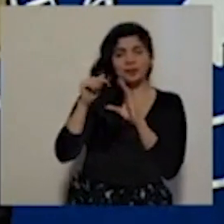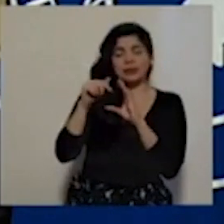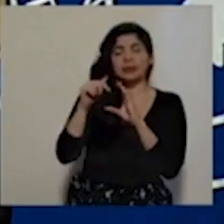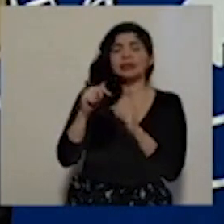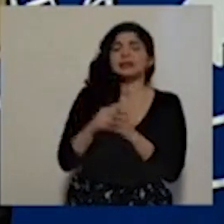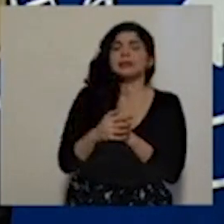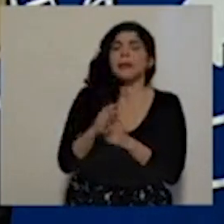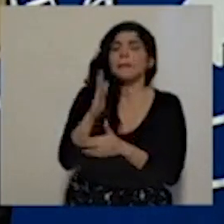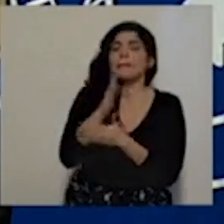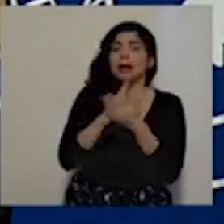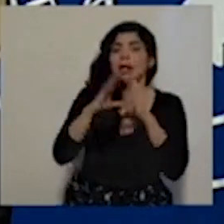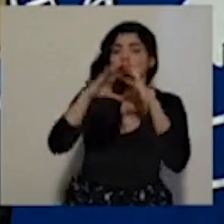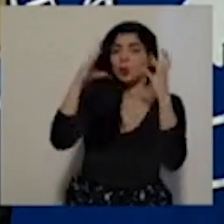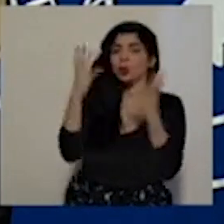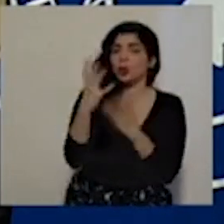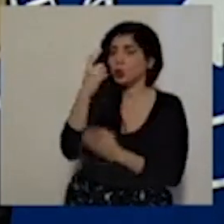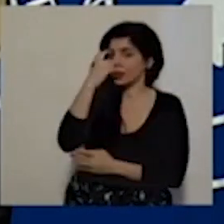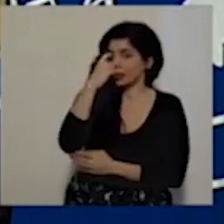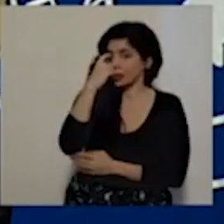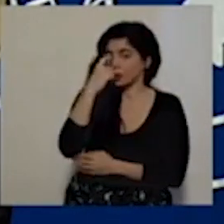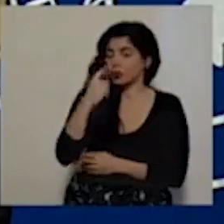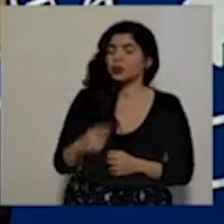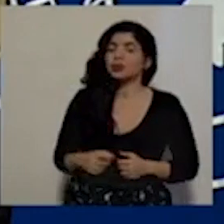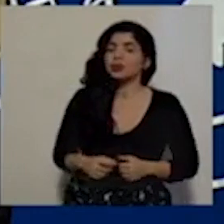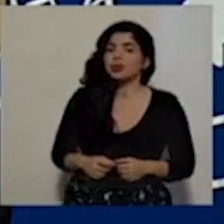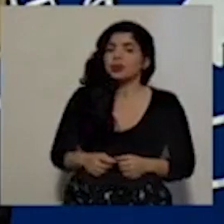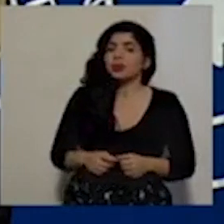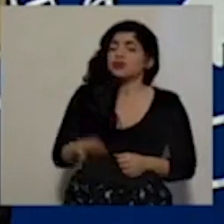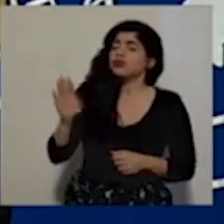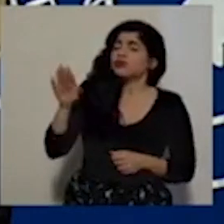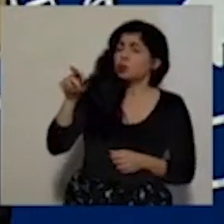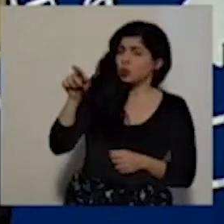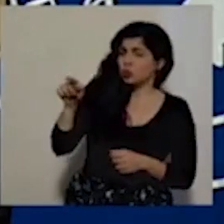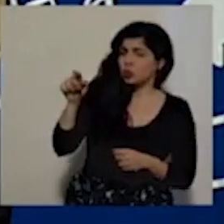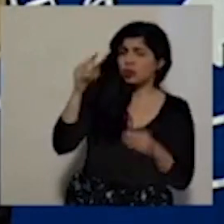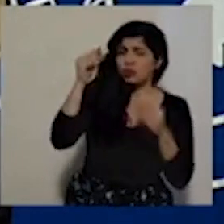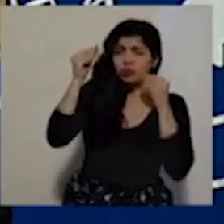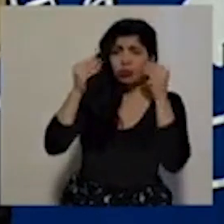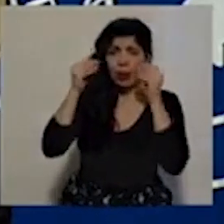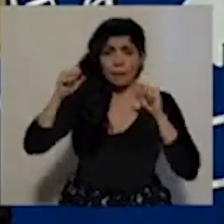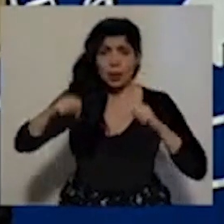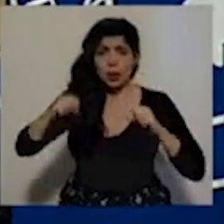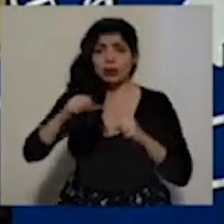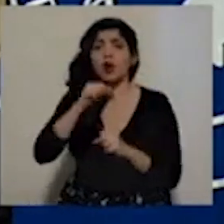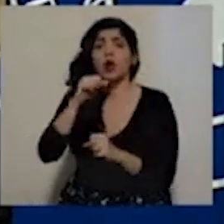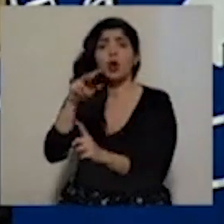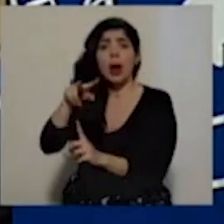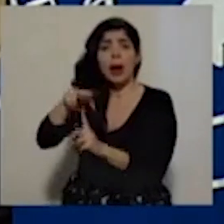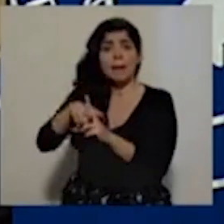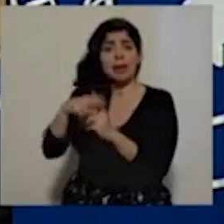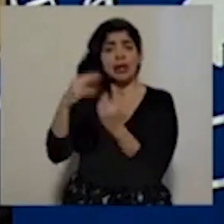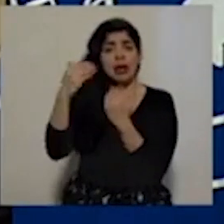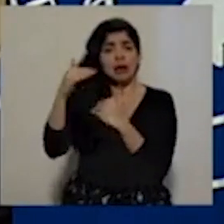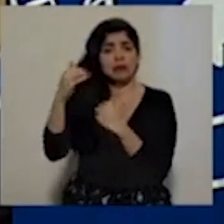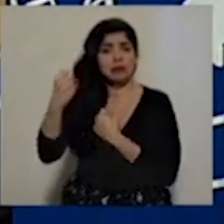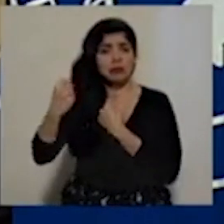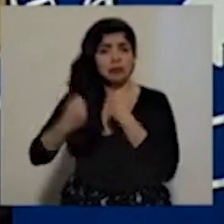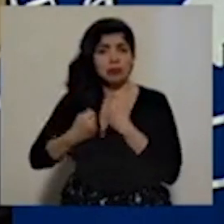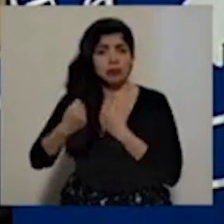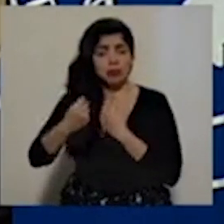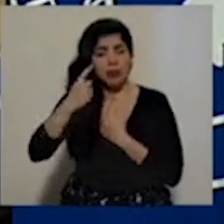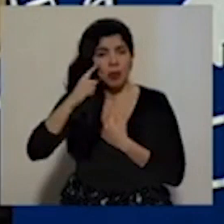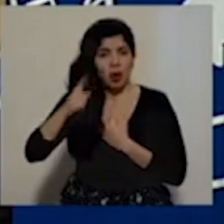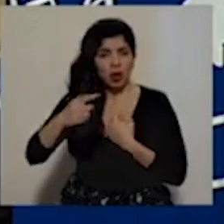esta sería de Mundo Escazú. Valora la no aplicación de la restricción vehicular